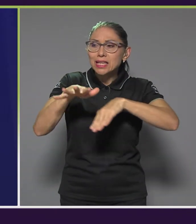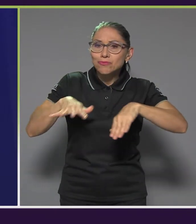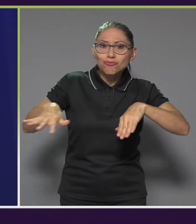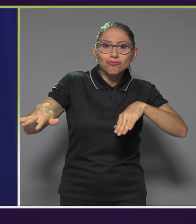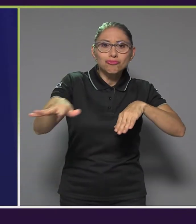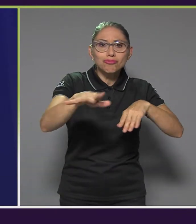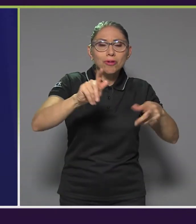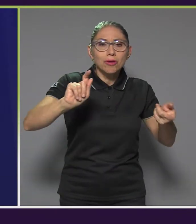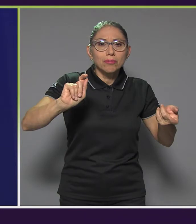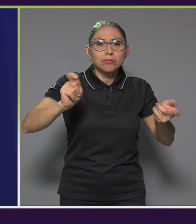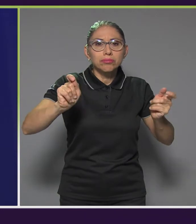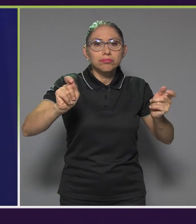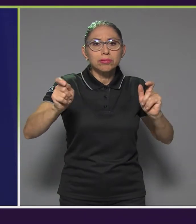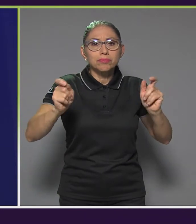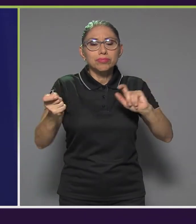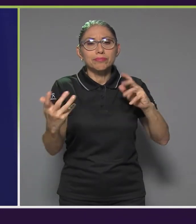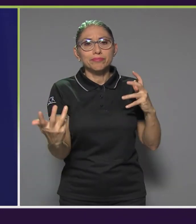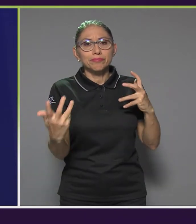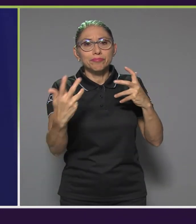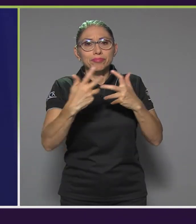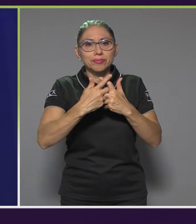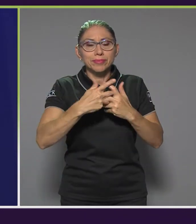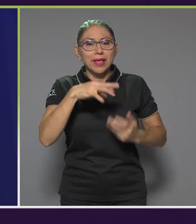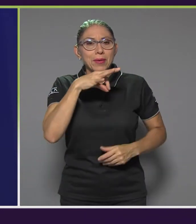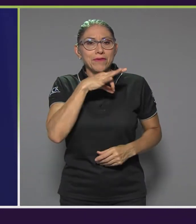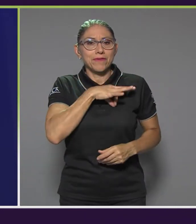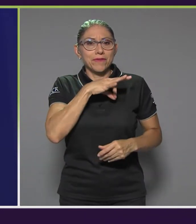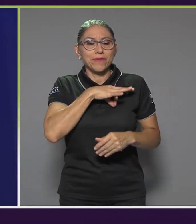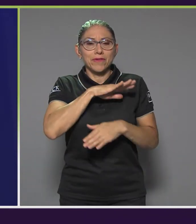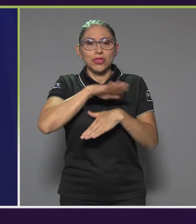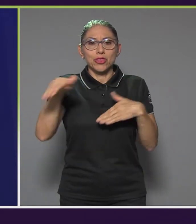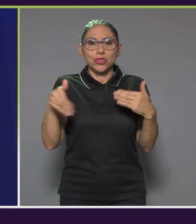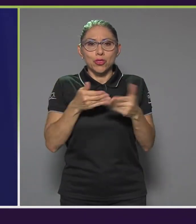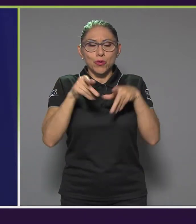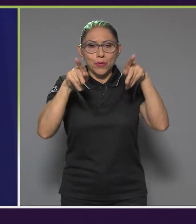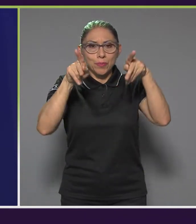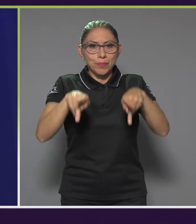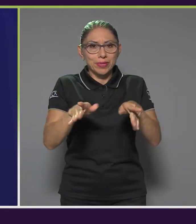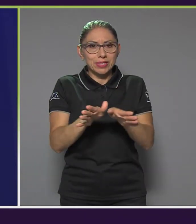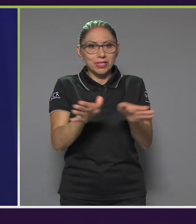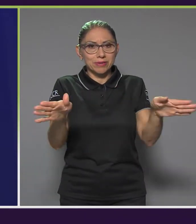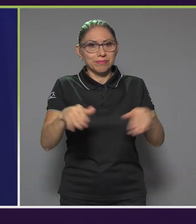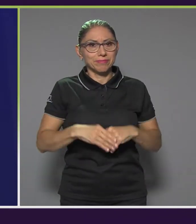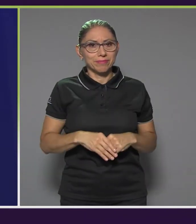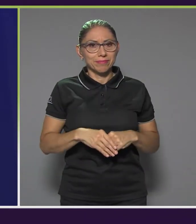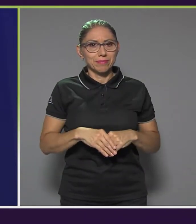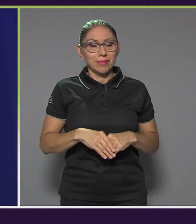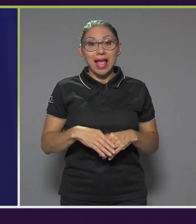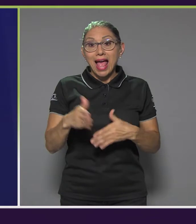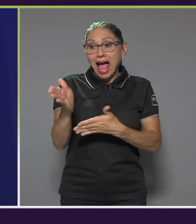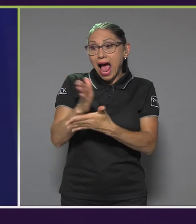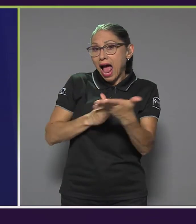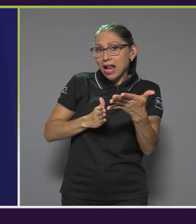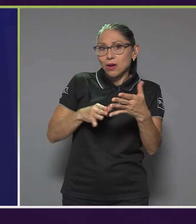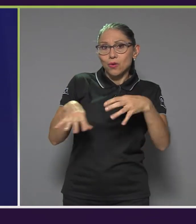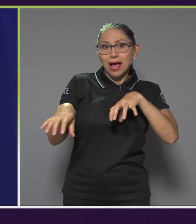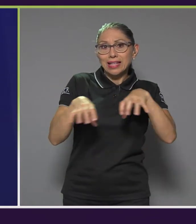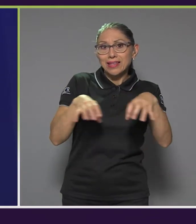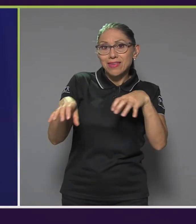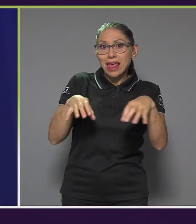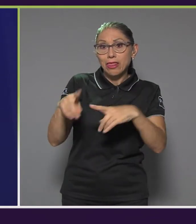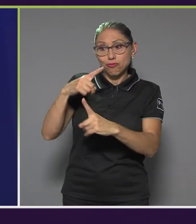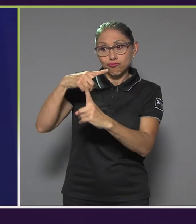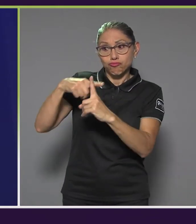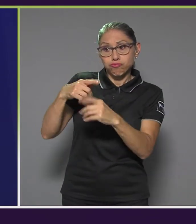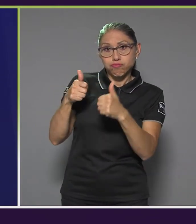beneficiando a todas las personas. O sea, la actividad que hagamos en pro de la persona mayor va a incidir